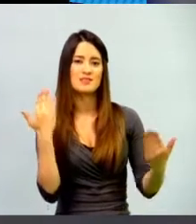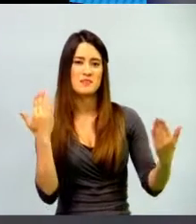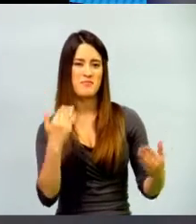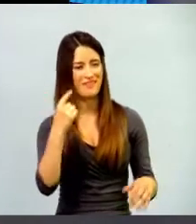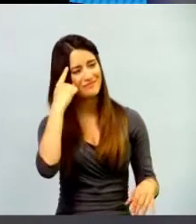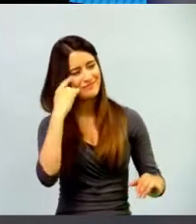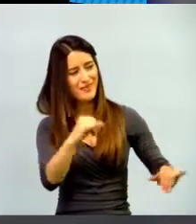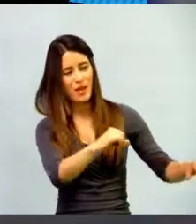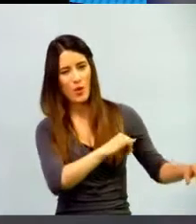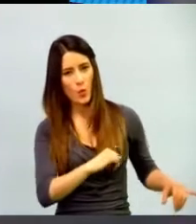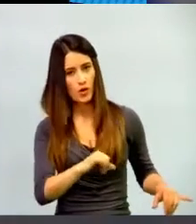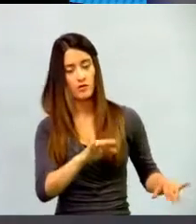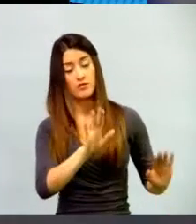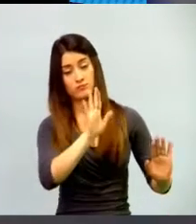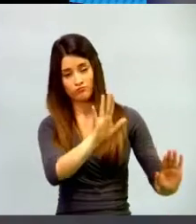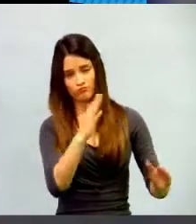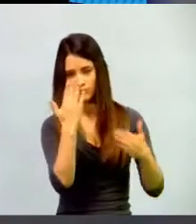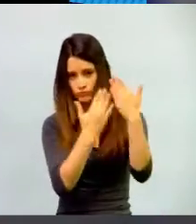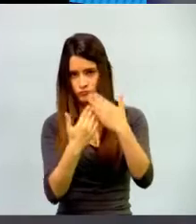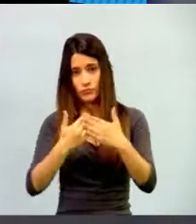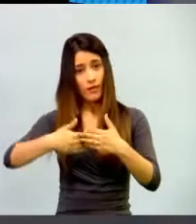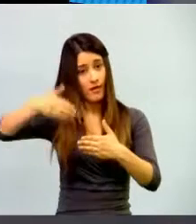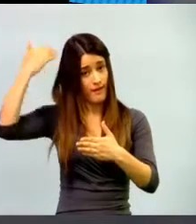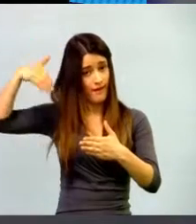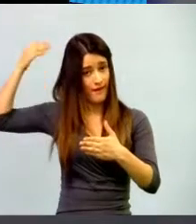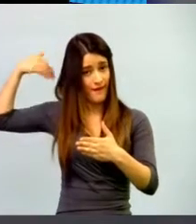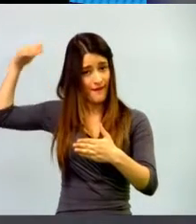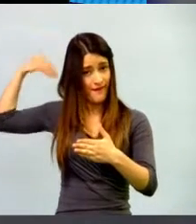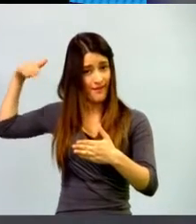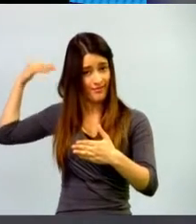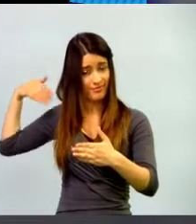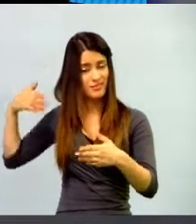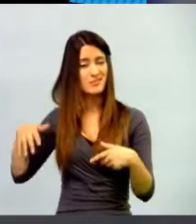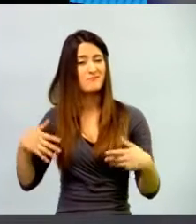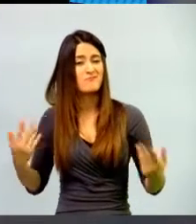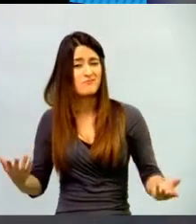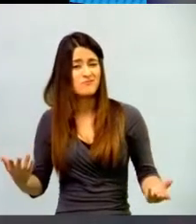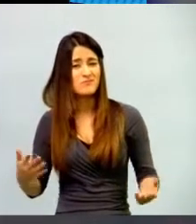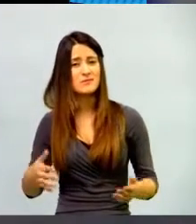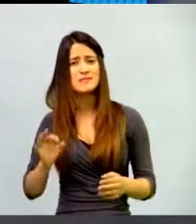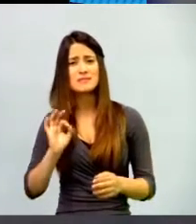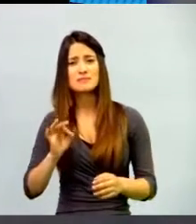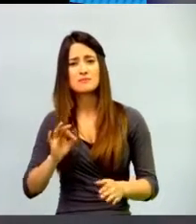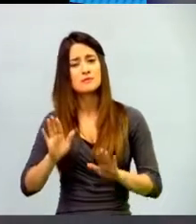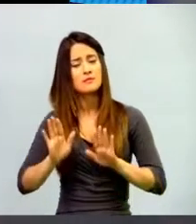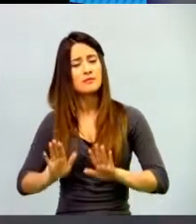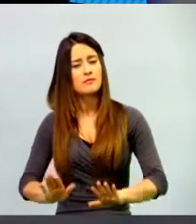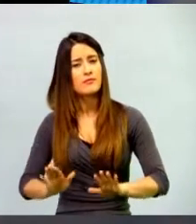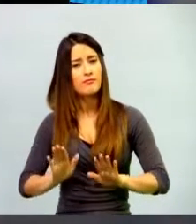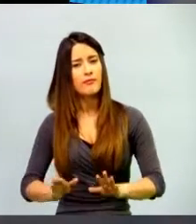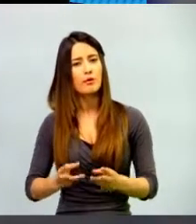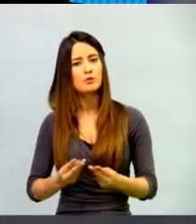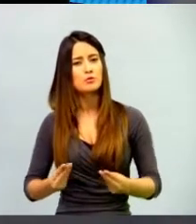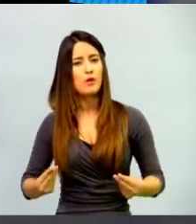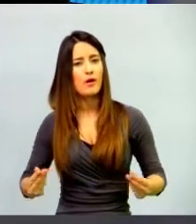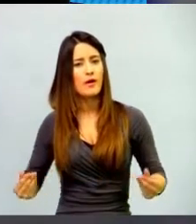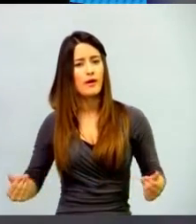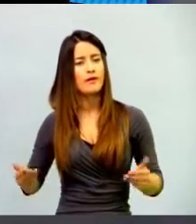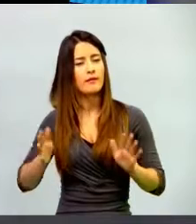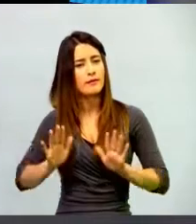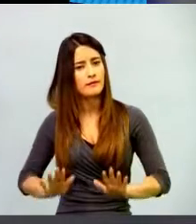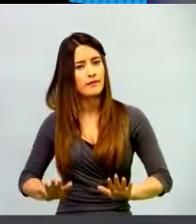anteriores, eran las generaciones donde todo iba como un poquito más despacio, ¿no es cierto? Esto era aprender